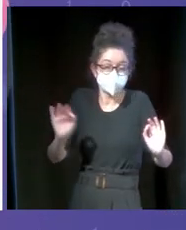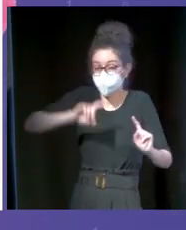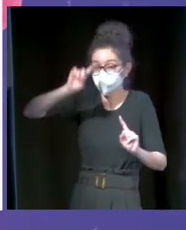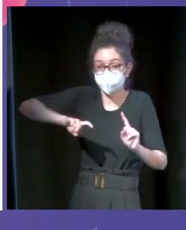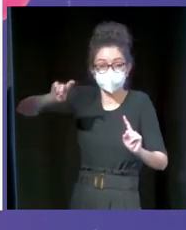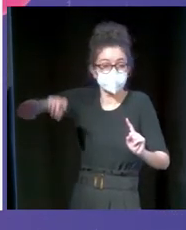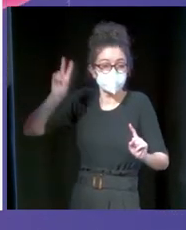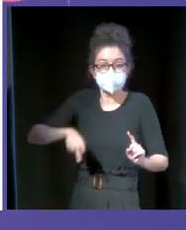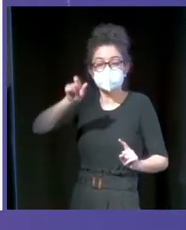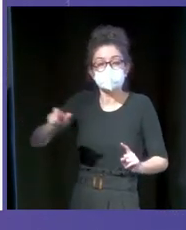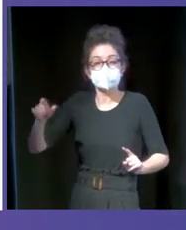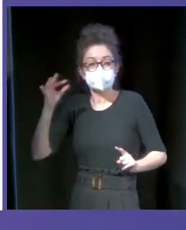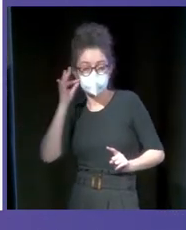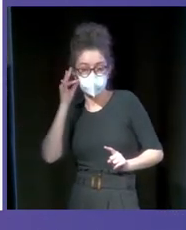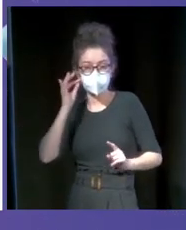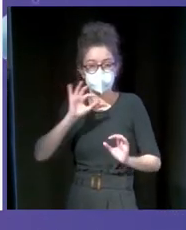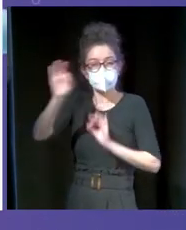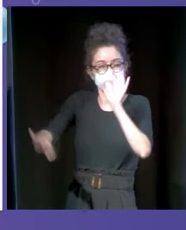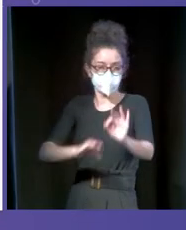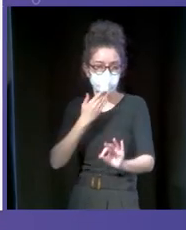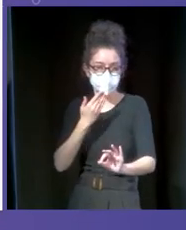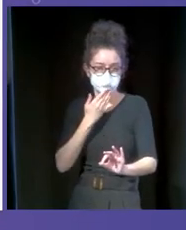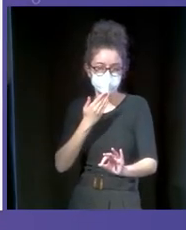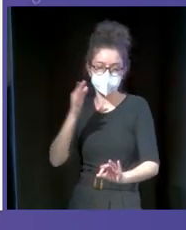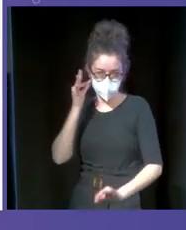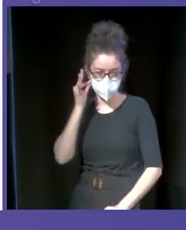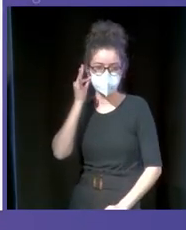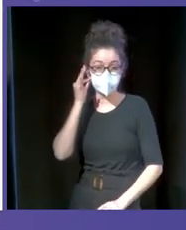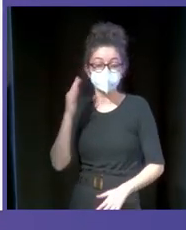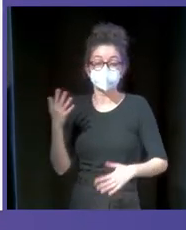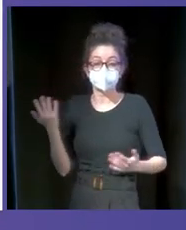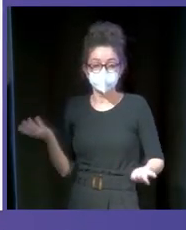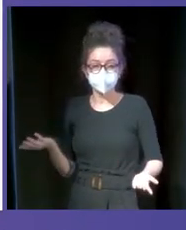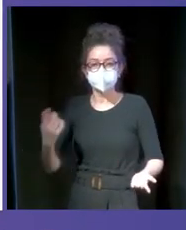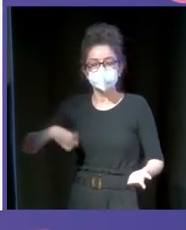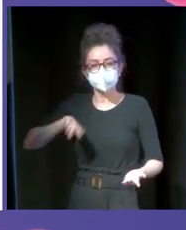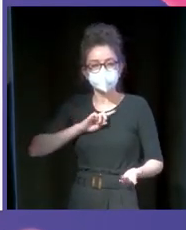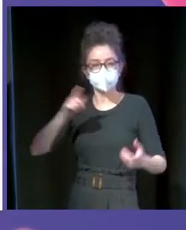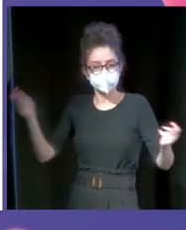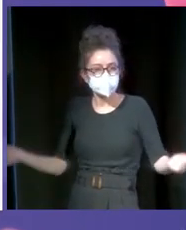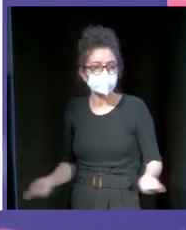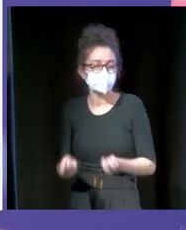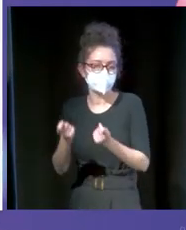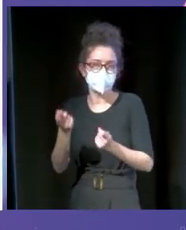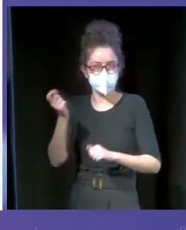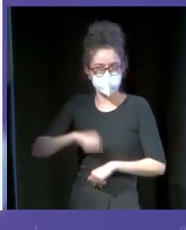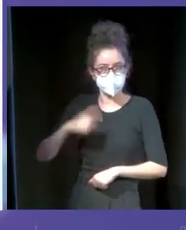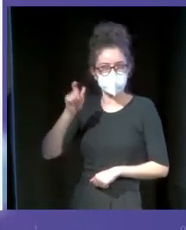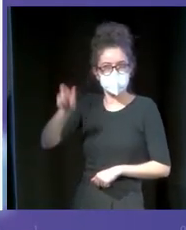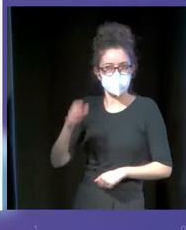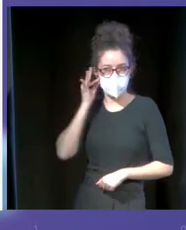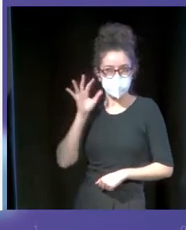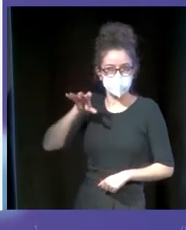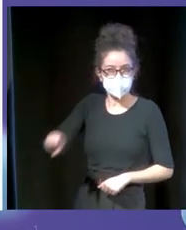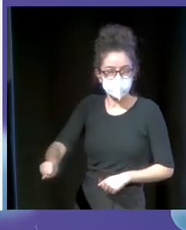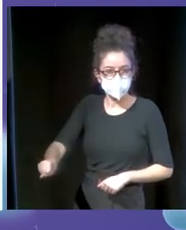son. La mujer es la que suele planificar el ocio. Eso que hace que nosotros, por ejemplo, dirijamos las campañas a ver si ya sabemos que la mujer es la que compra